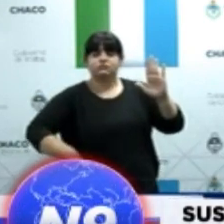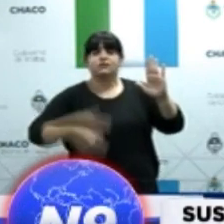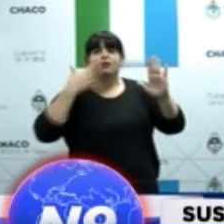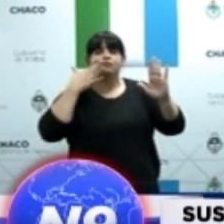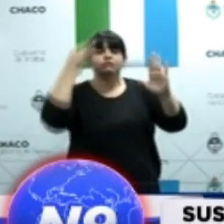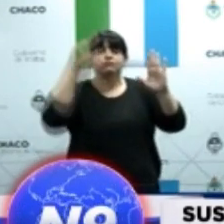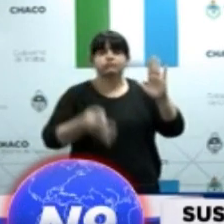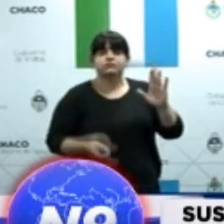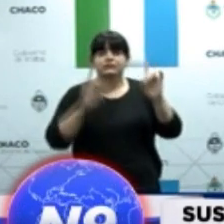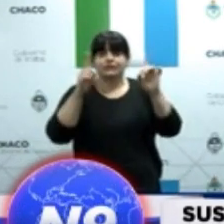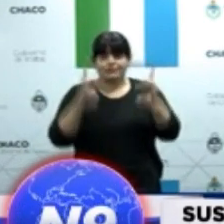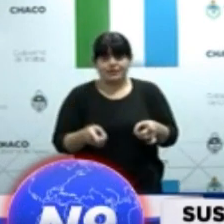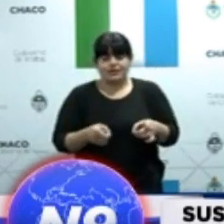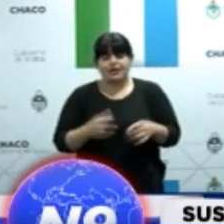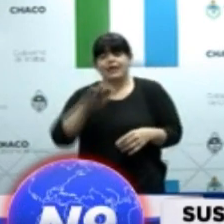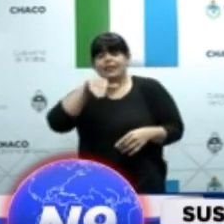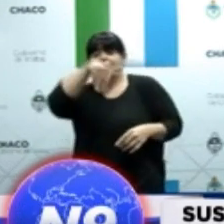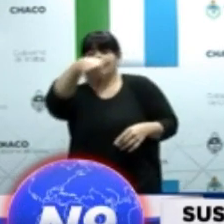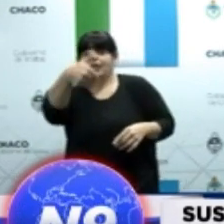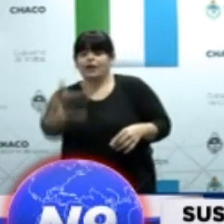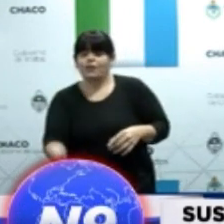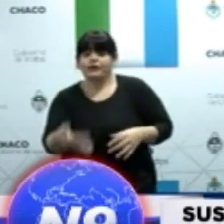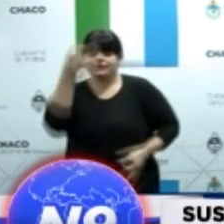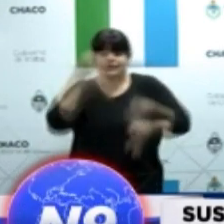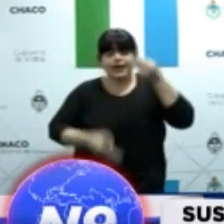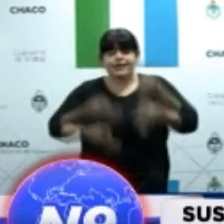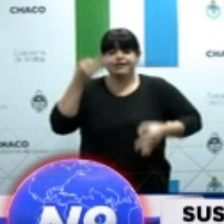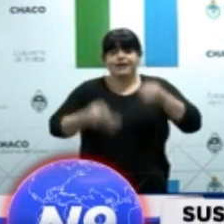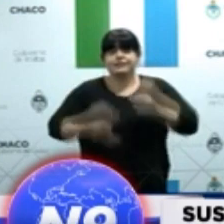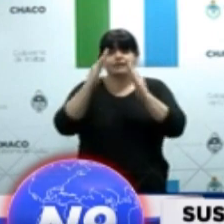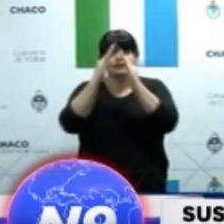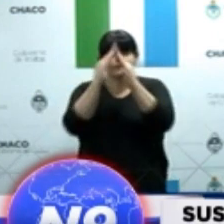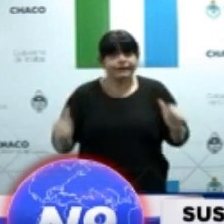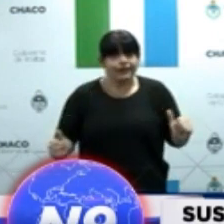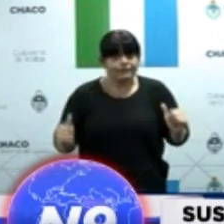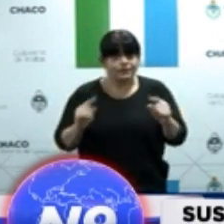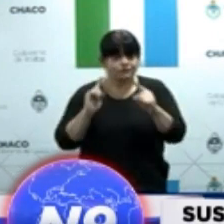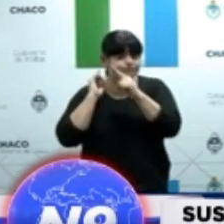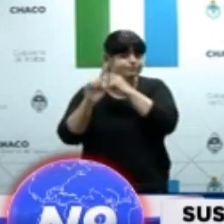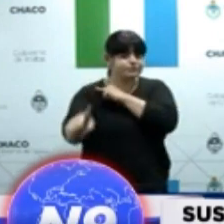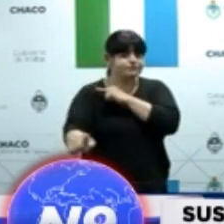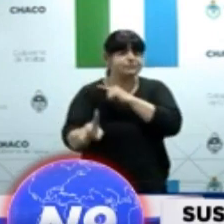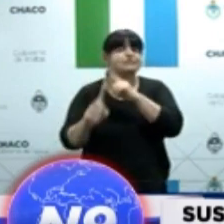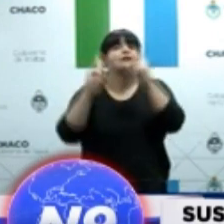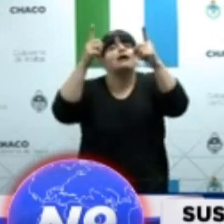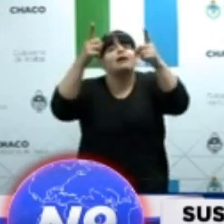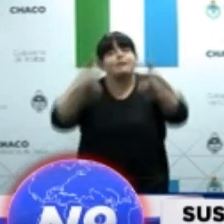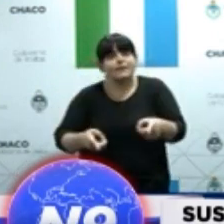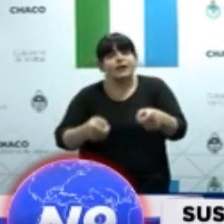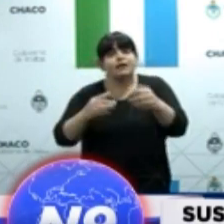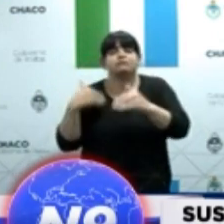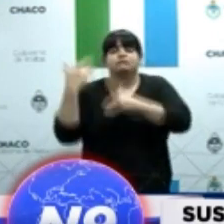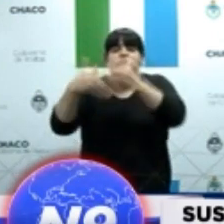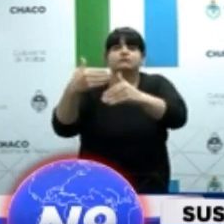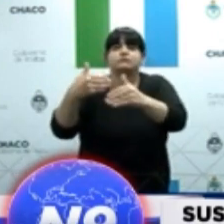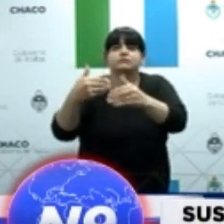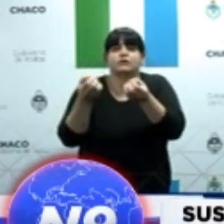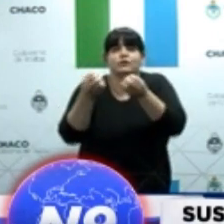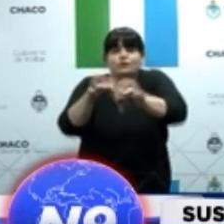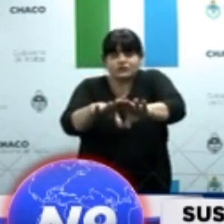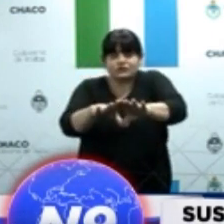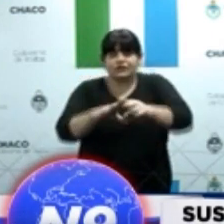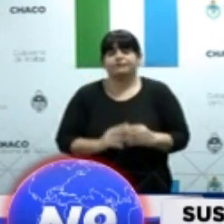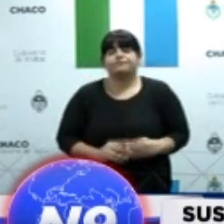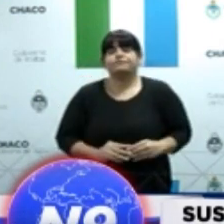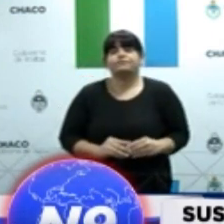metodologías, autoevaluación y a su vez también otra cuestión que nos parece imprescindible, que es el licenciamiento